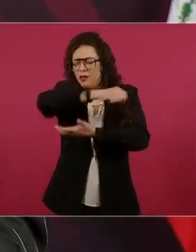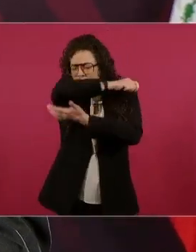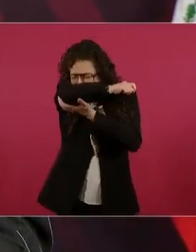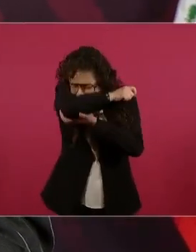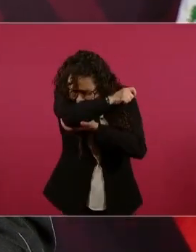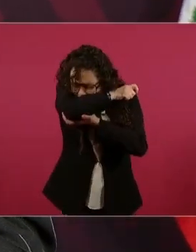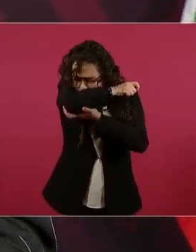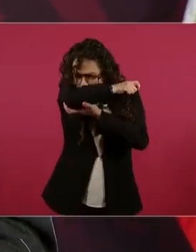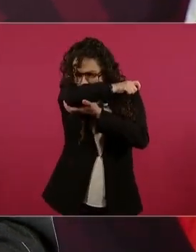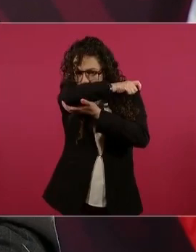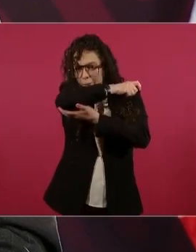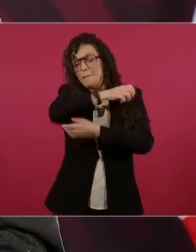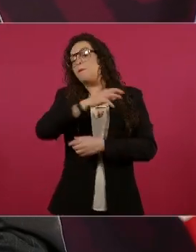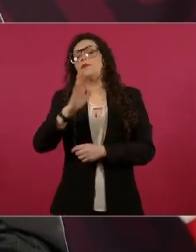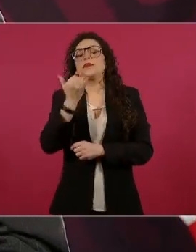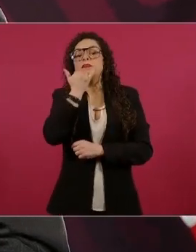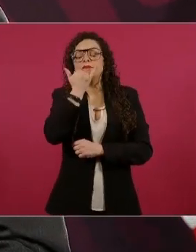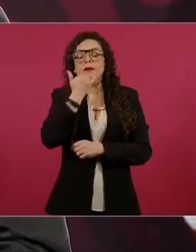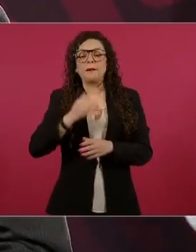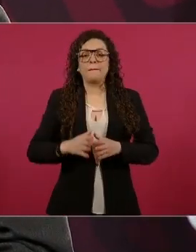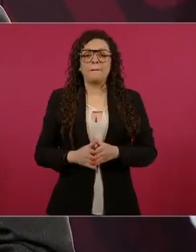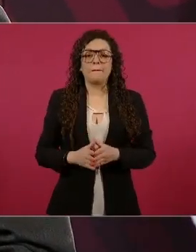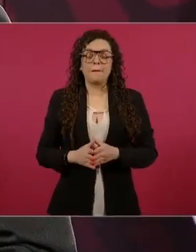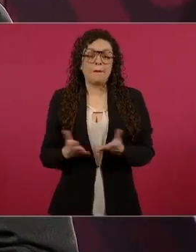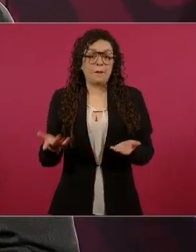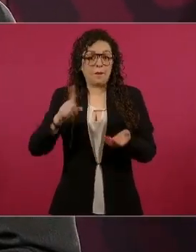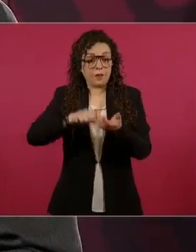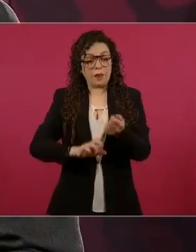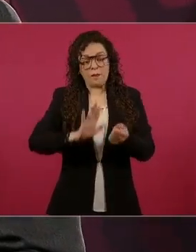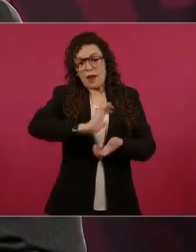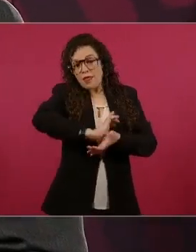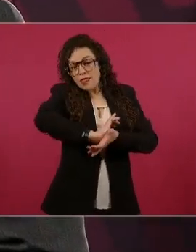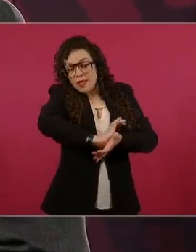discriminación,